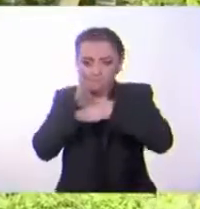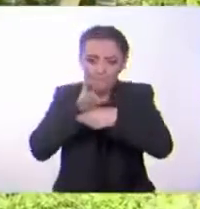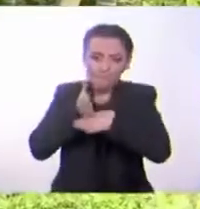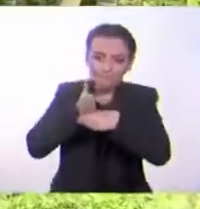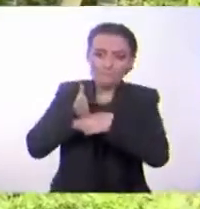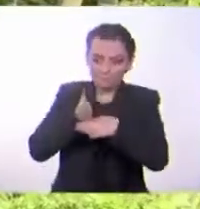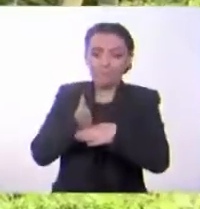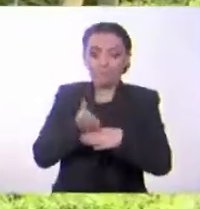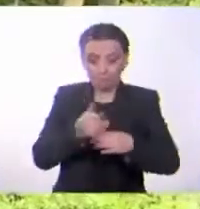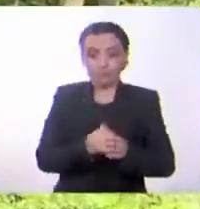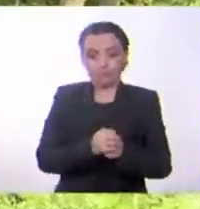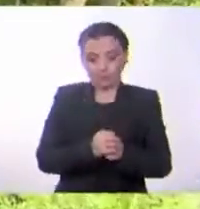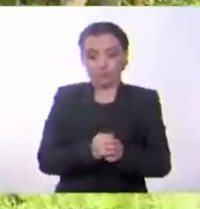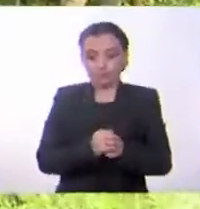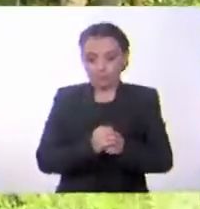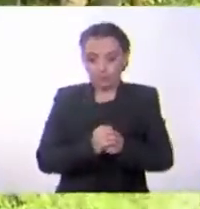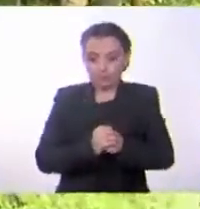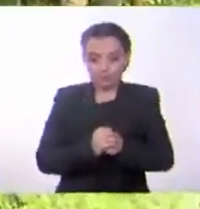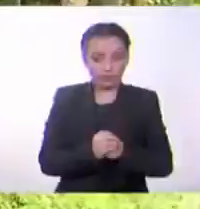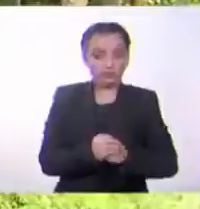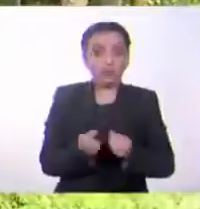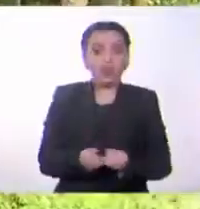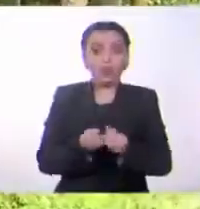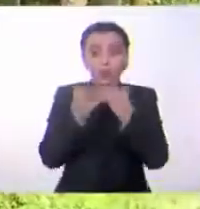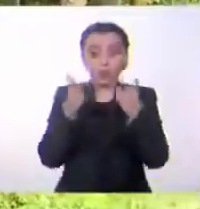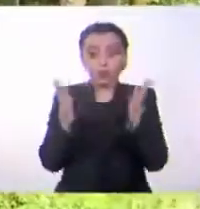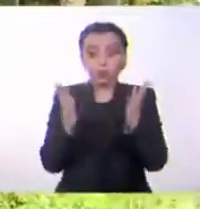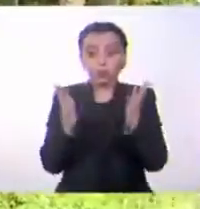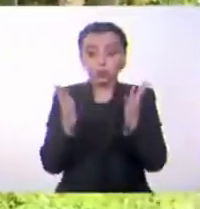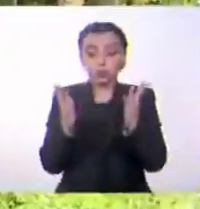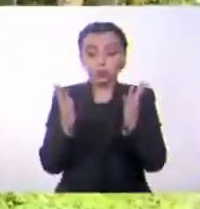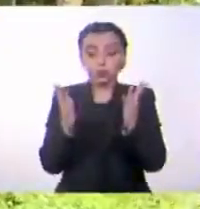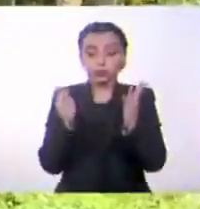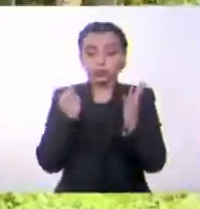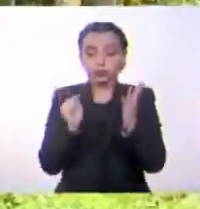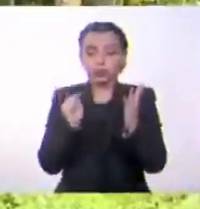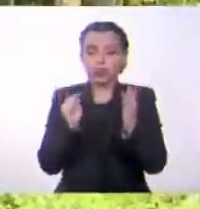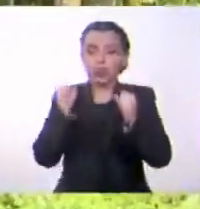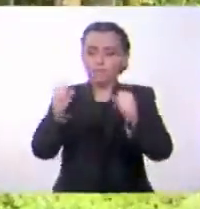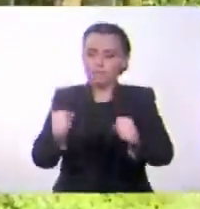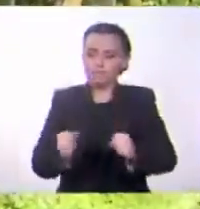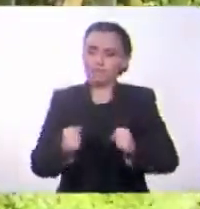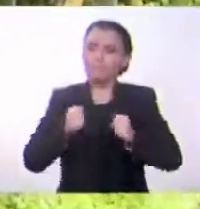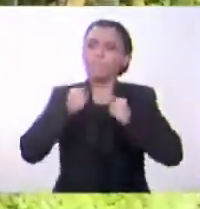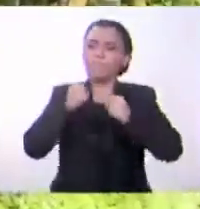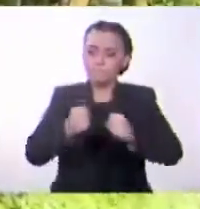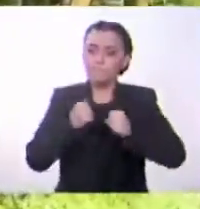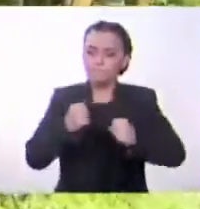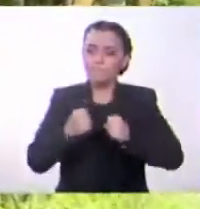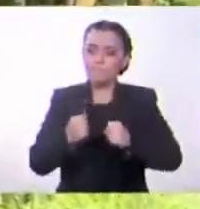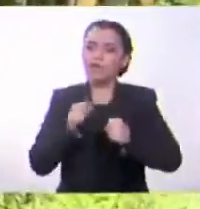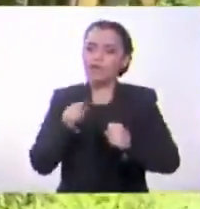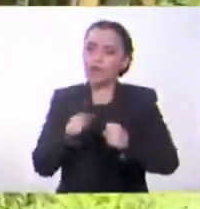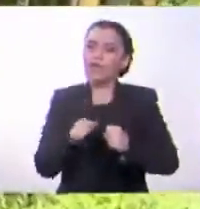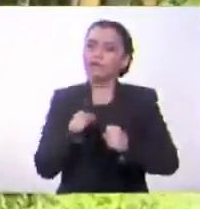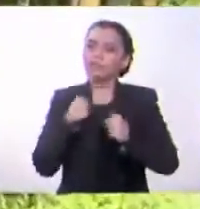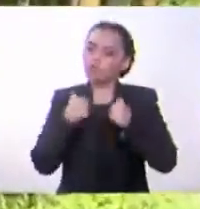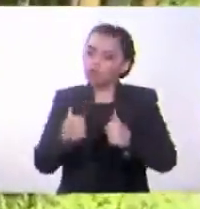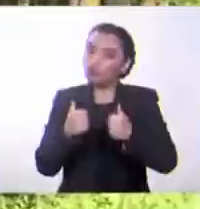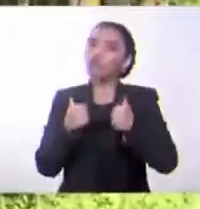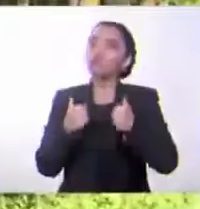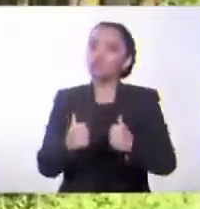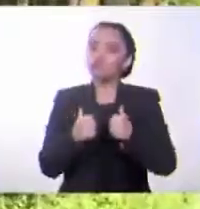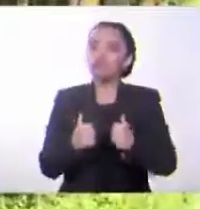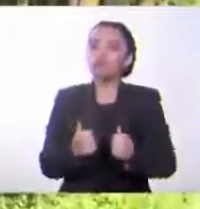Los bambúes, con estos hábitos, son quienes muestran algunos de los superpoderes que veremos. Entre los bambúes, existe el